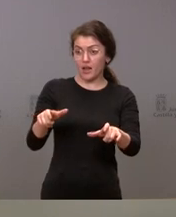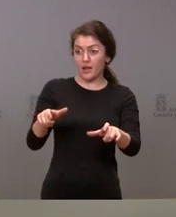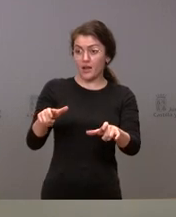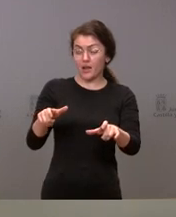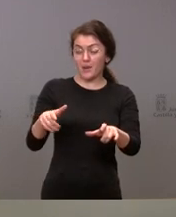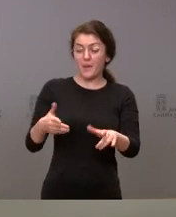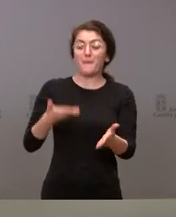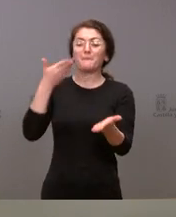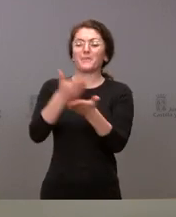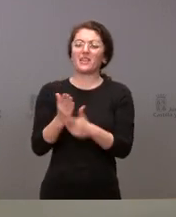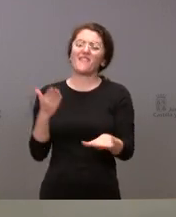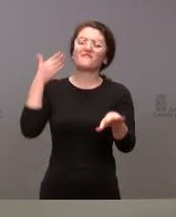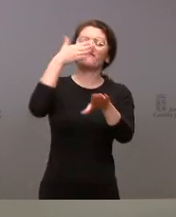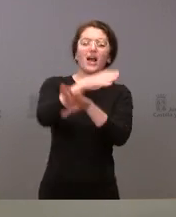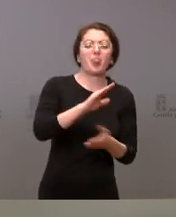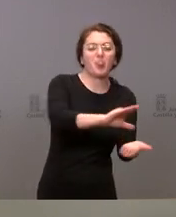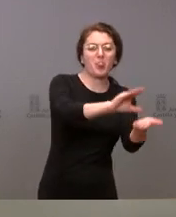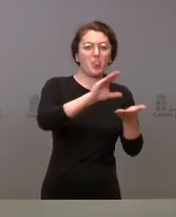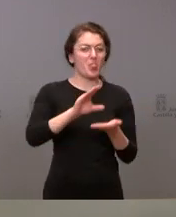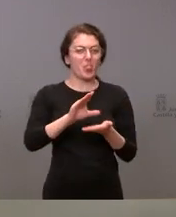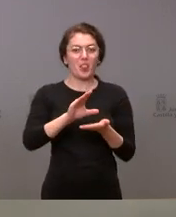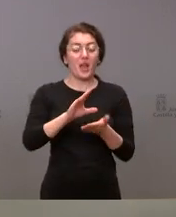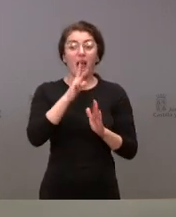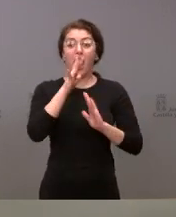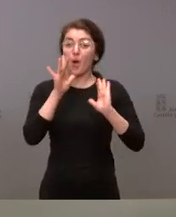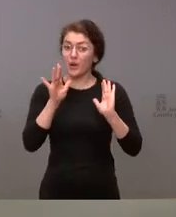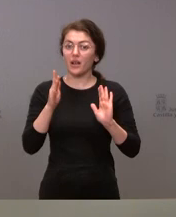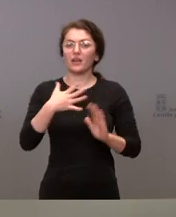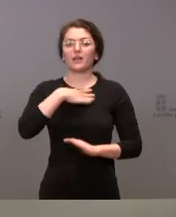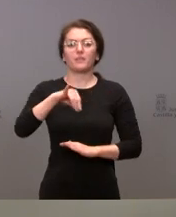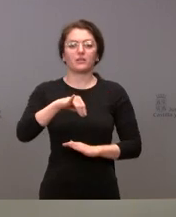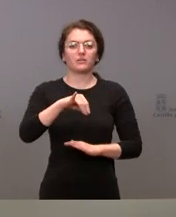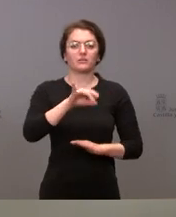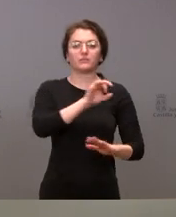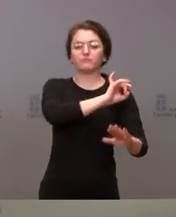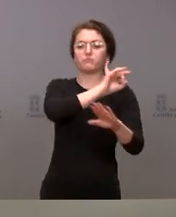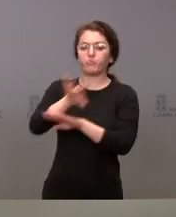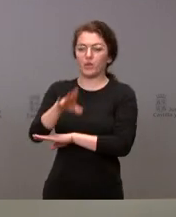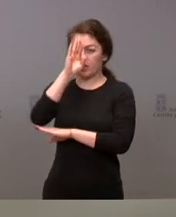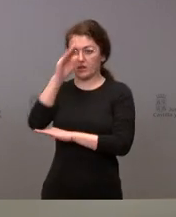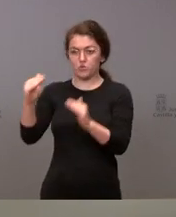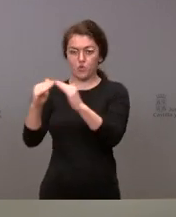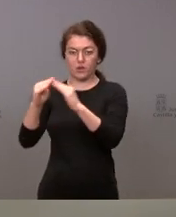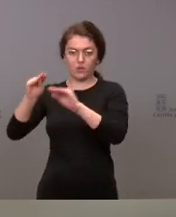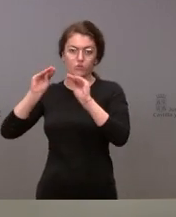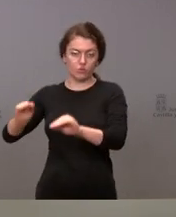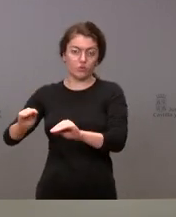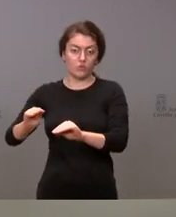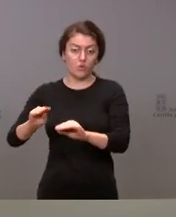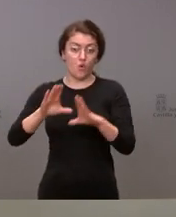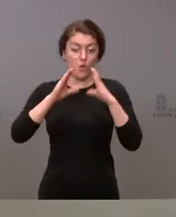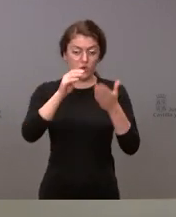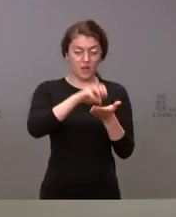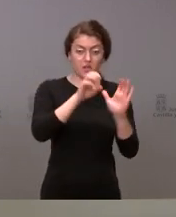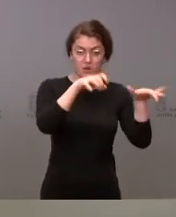kit a alguna localización que se fijara, en este caso van a llegar a su domicilio. La Junta de Castilla y León se encarga de que esos kits de